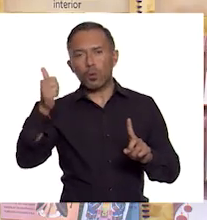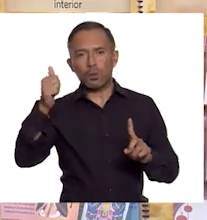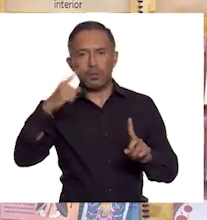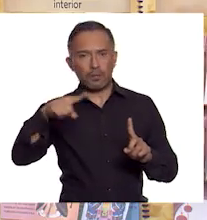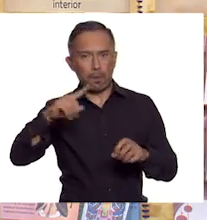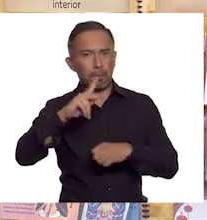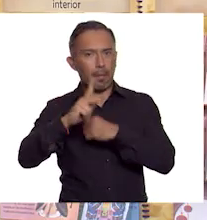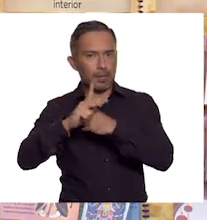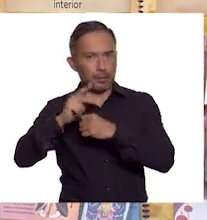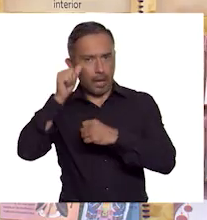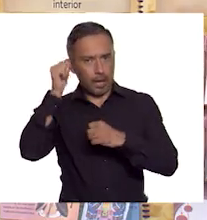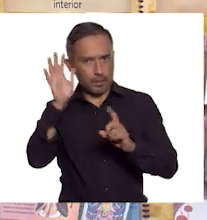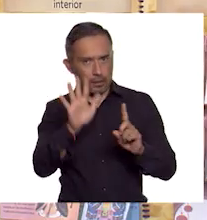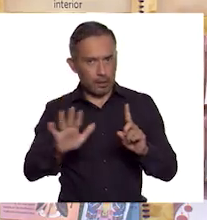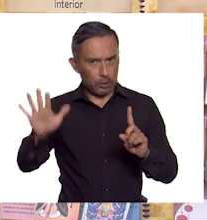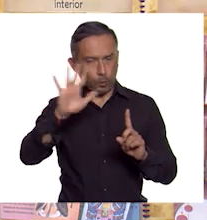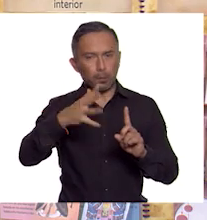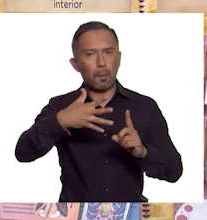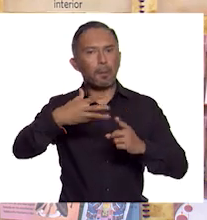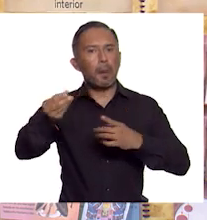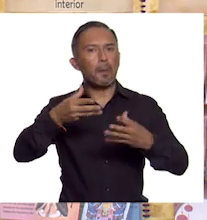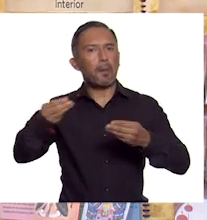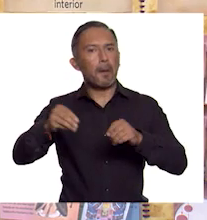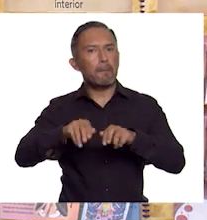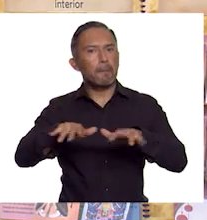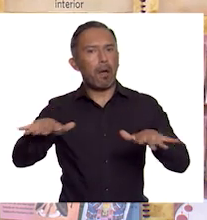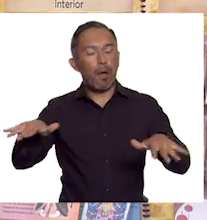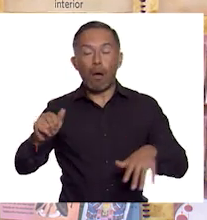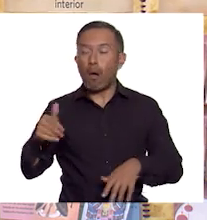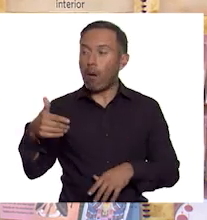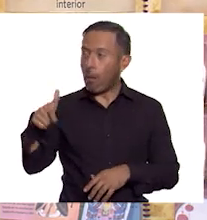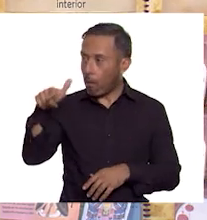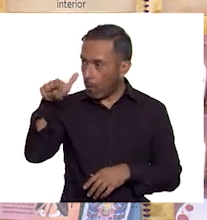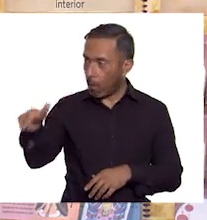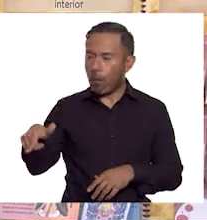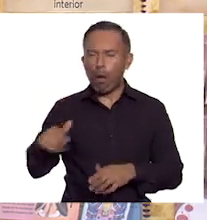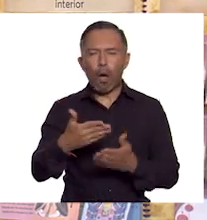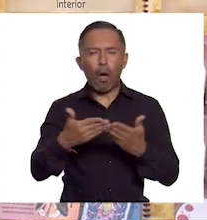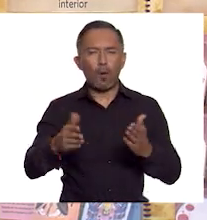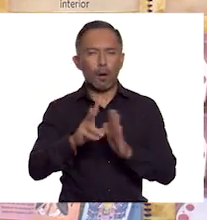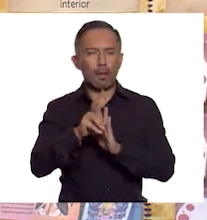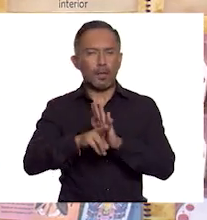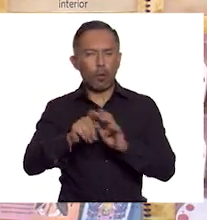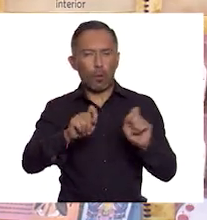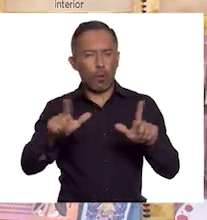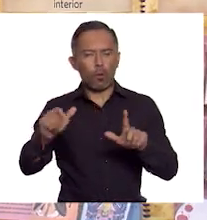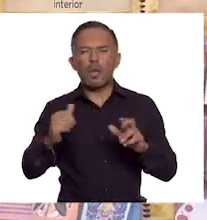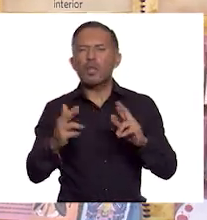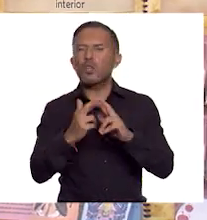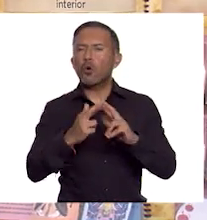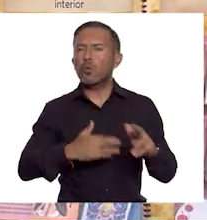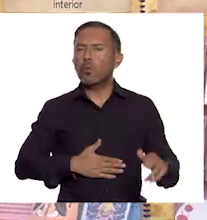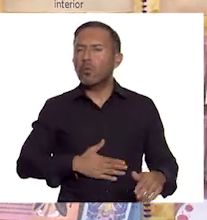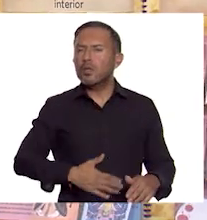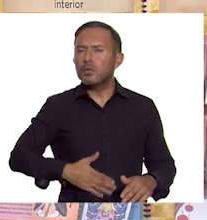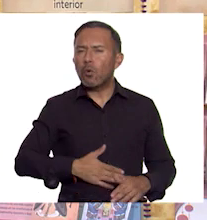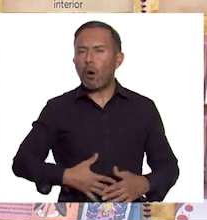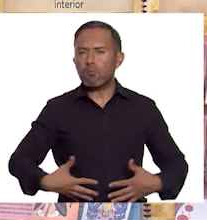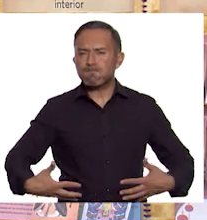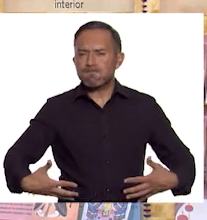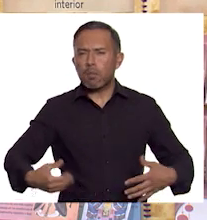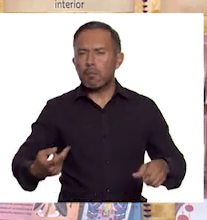¡Oh! Oigan, ¿qué les parece si vamos a ver el siguiente video para saber un poco más acerca del budismo? Perfecto. Vamos a verlo.